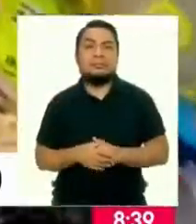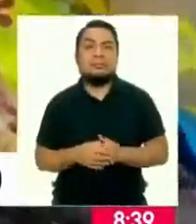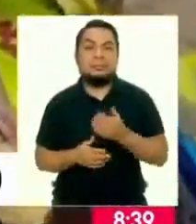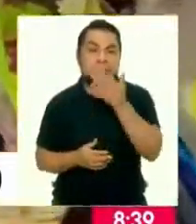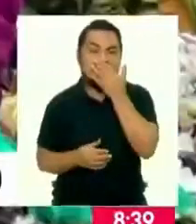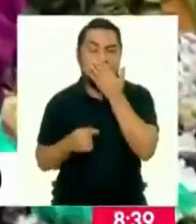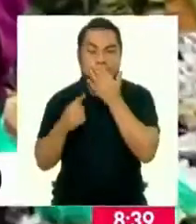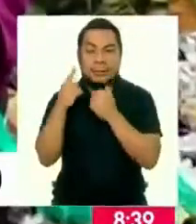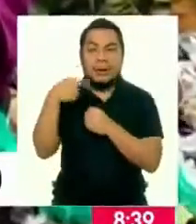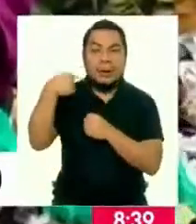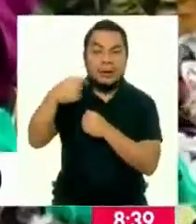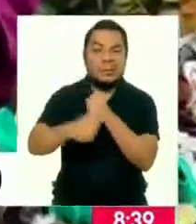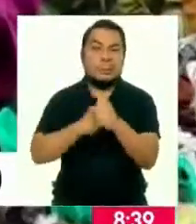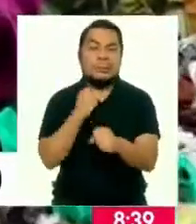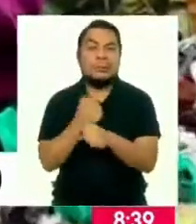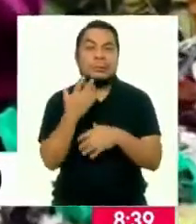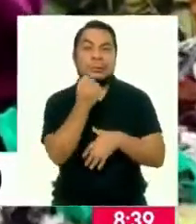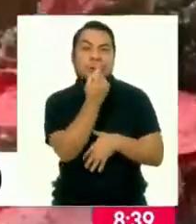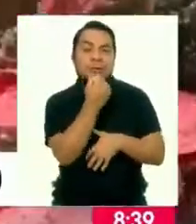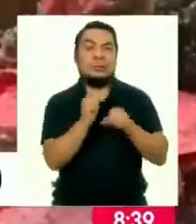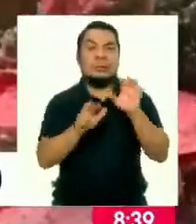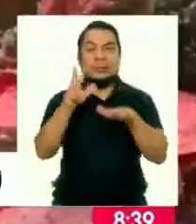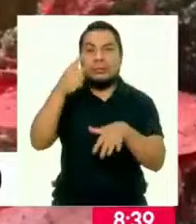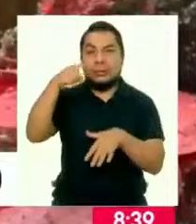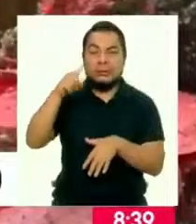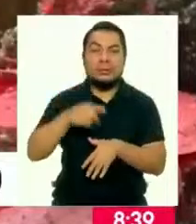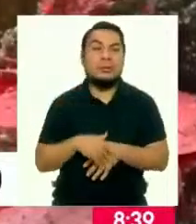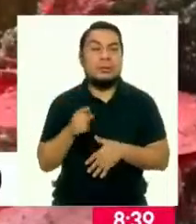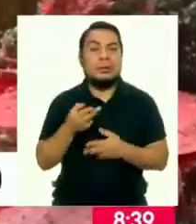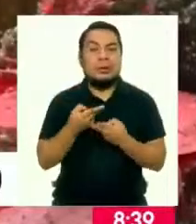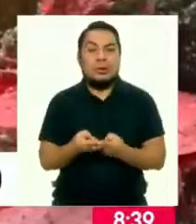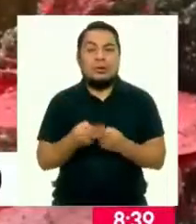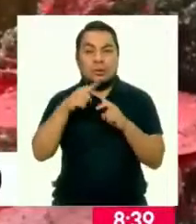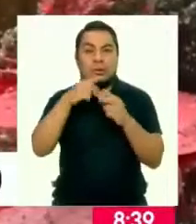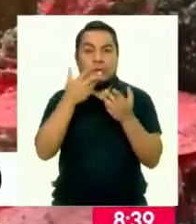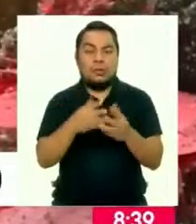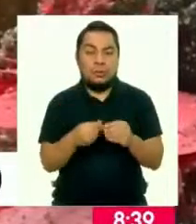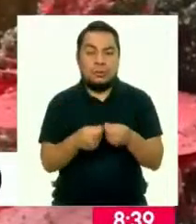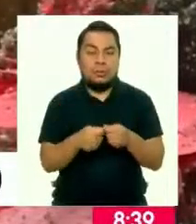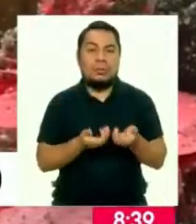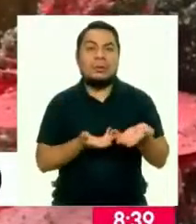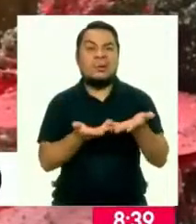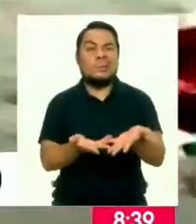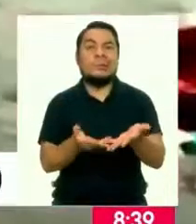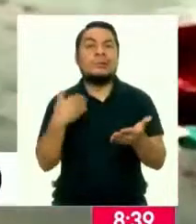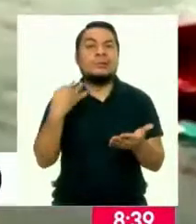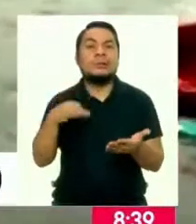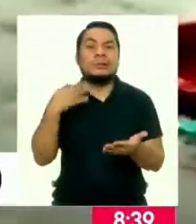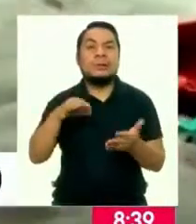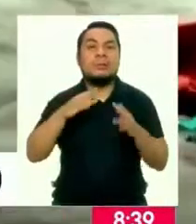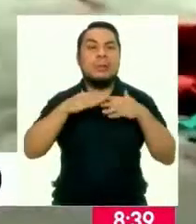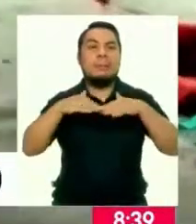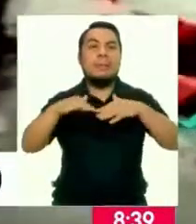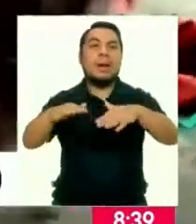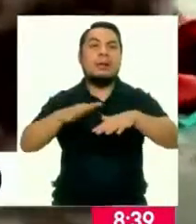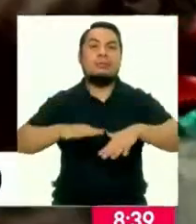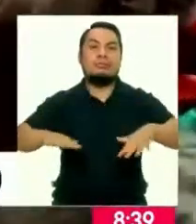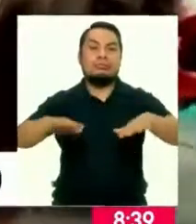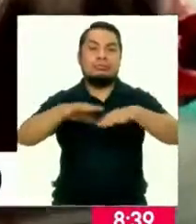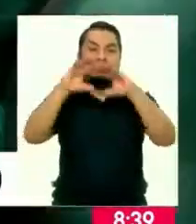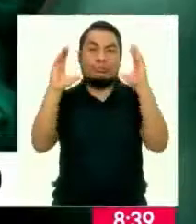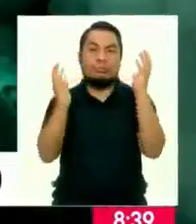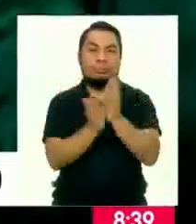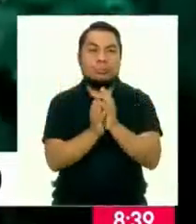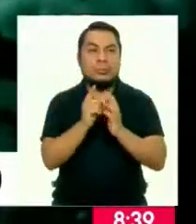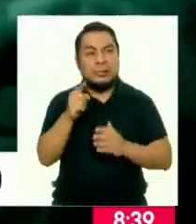Cada año, entre 11 y 13 millones de toneladas de plástico terminan en los océanos del mundo. Para tener una idea,